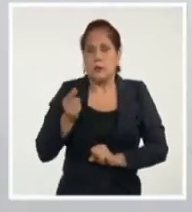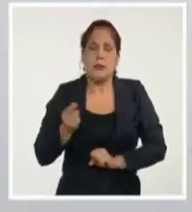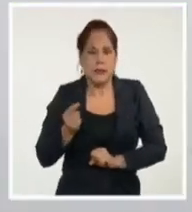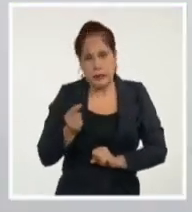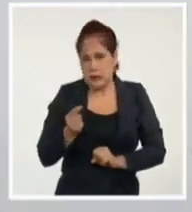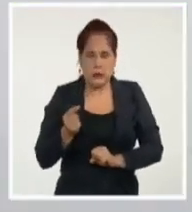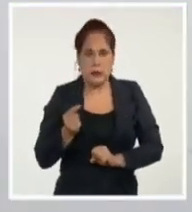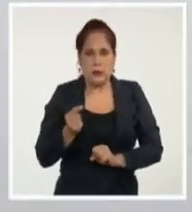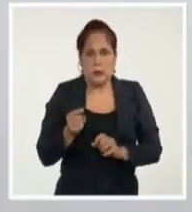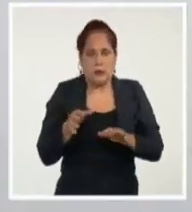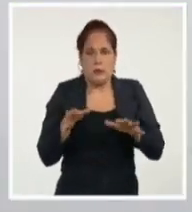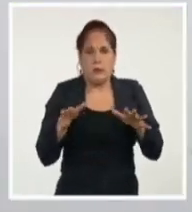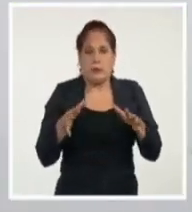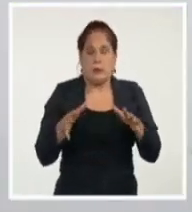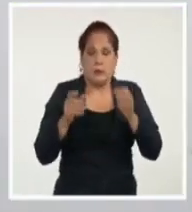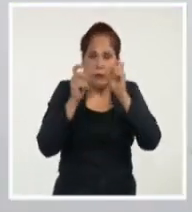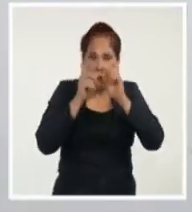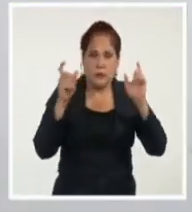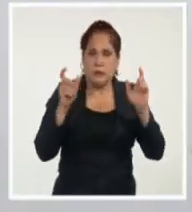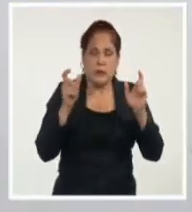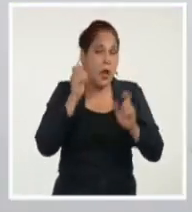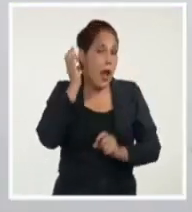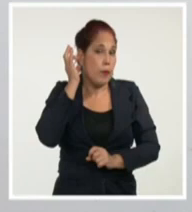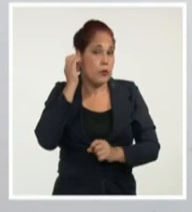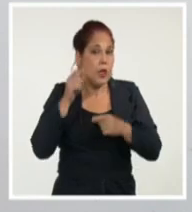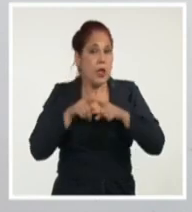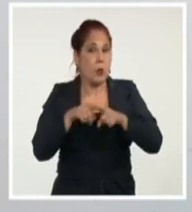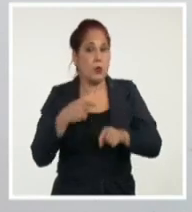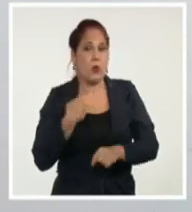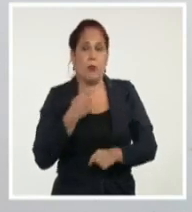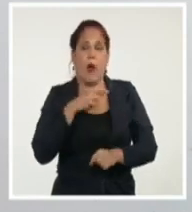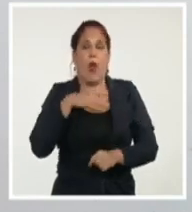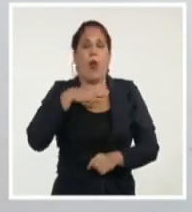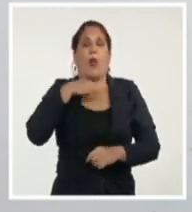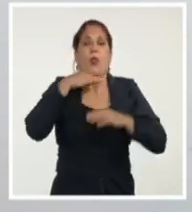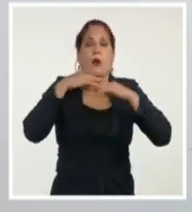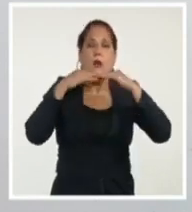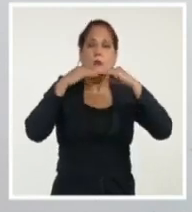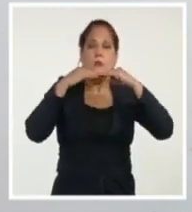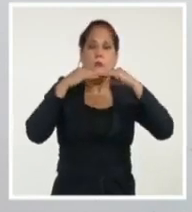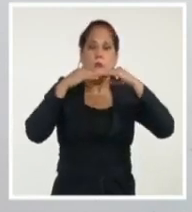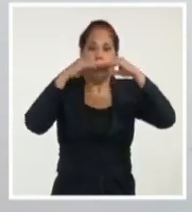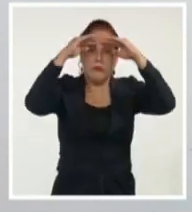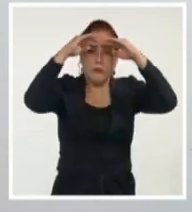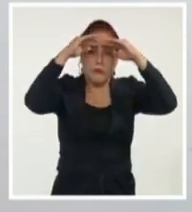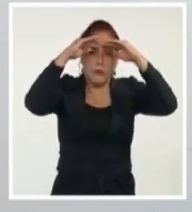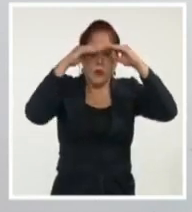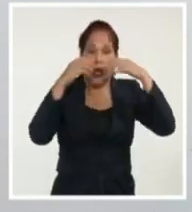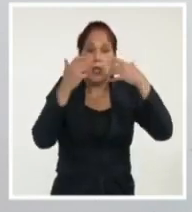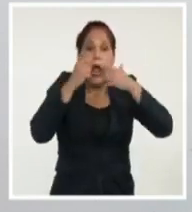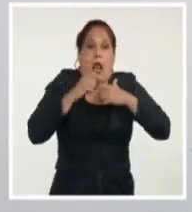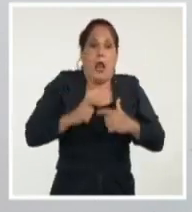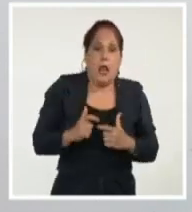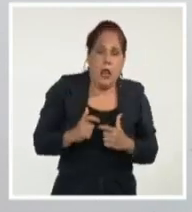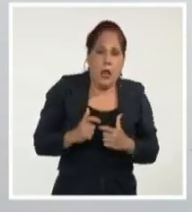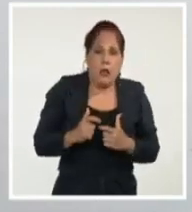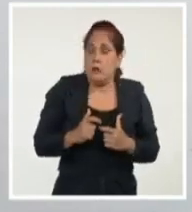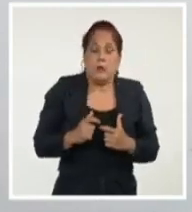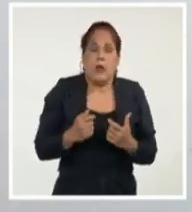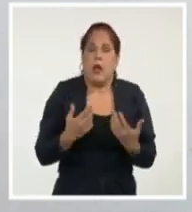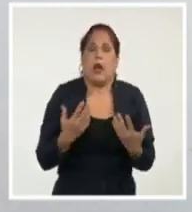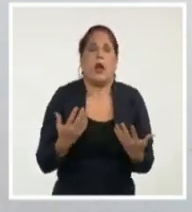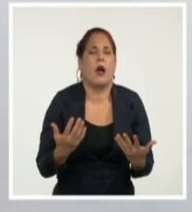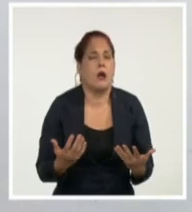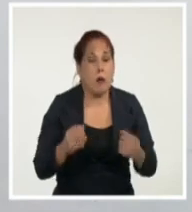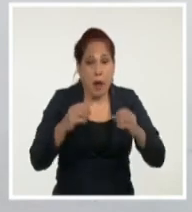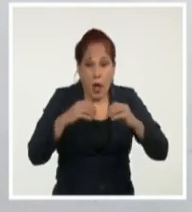se alejó, se alejó. La muchacha que andaba conmigo se ahogó con su salvavidas. Porque ella, por